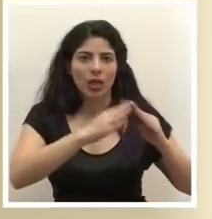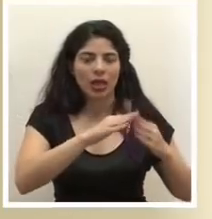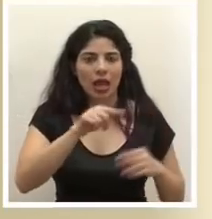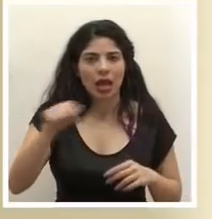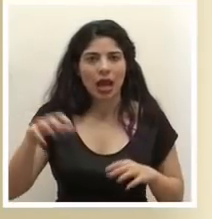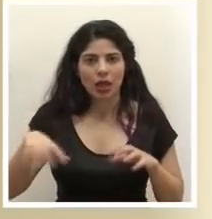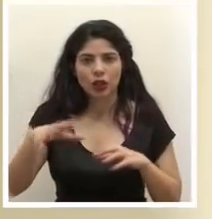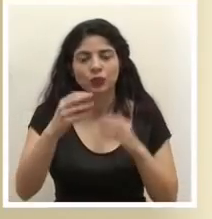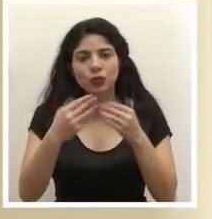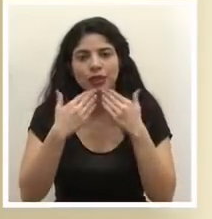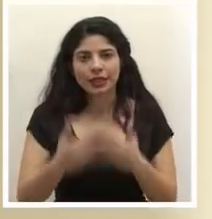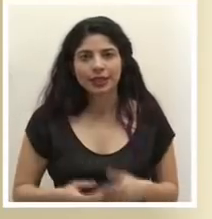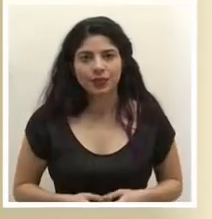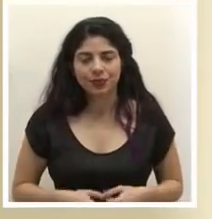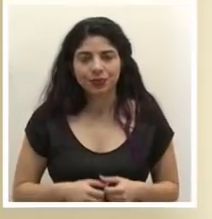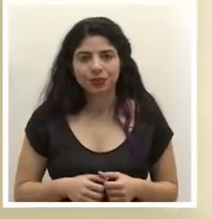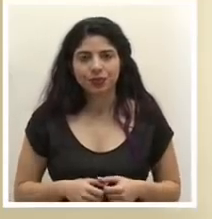estos cantones. Muchísimas gracias.